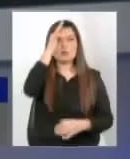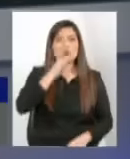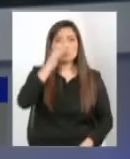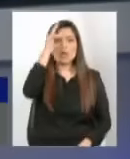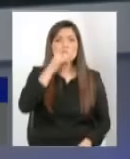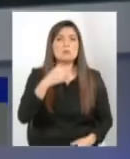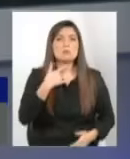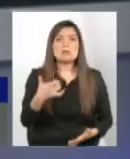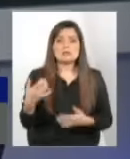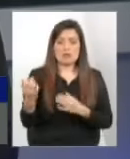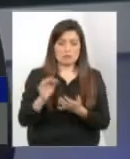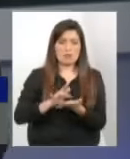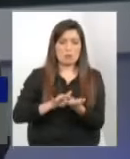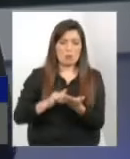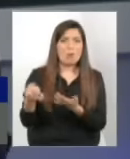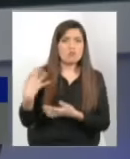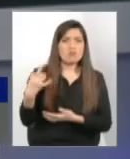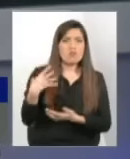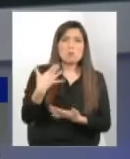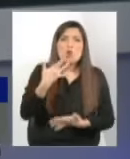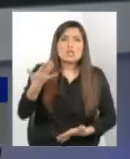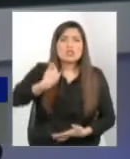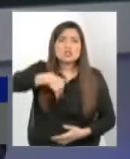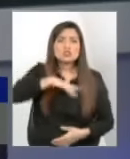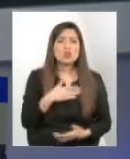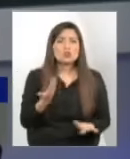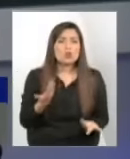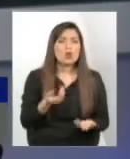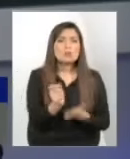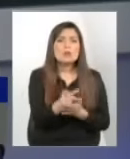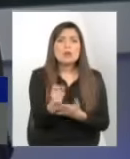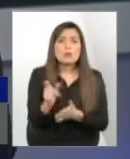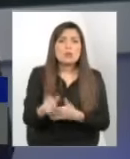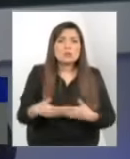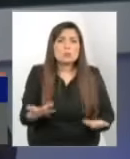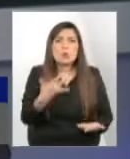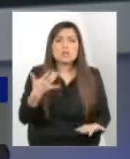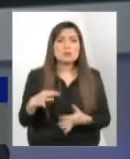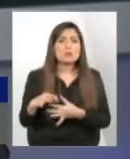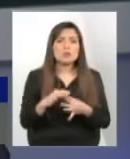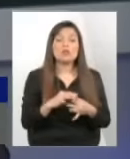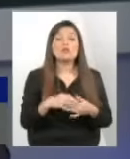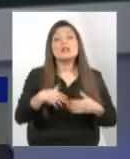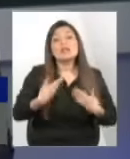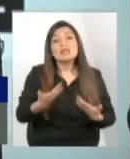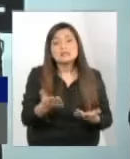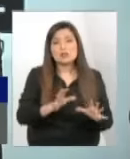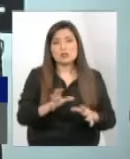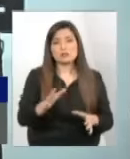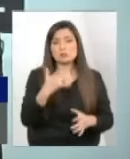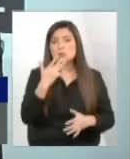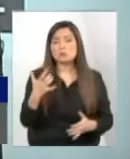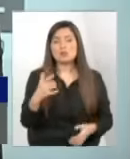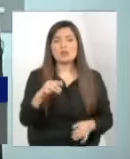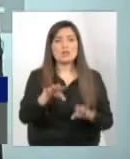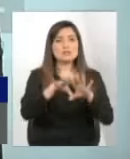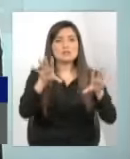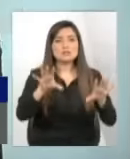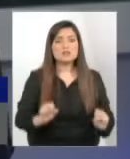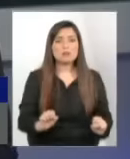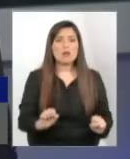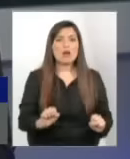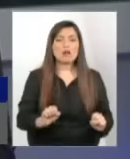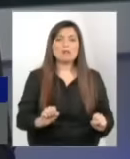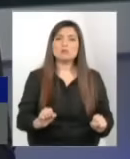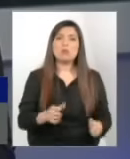entregando medicamentos entonces esas son las cosas irregulares que pasan en el cename por la precariedad del sistema o sea nadie advierte que esto es